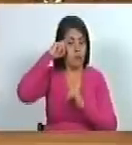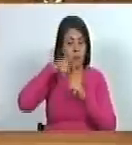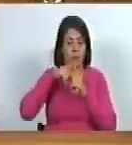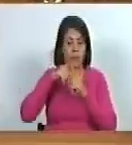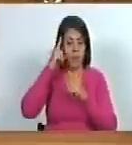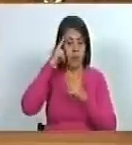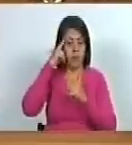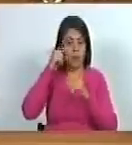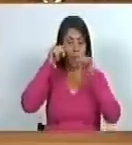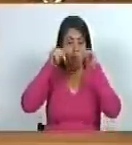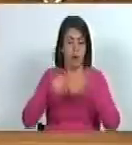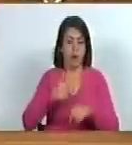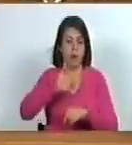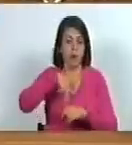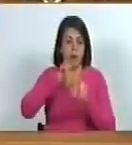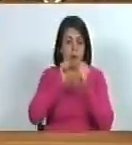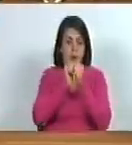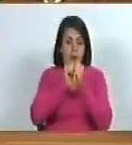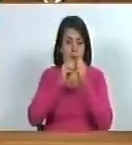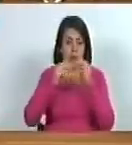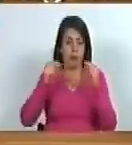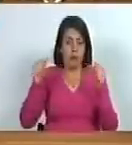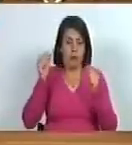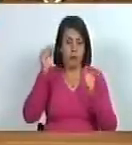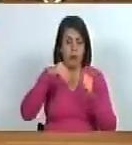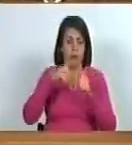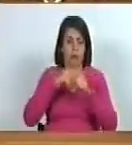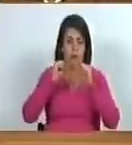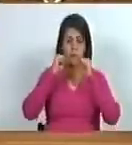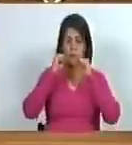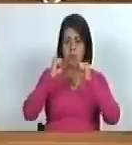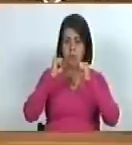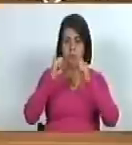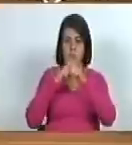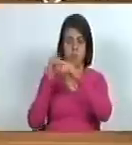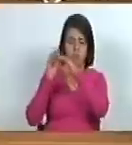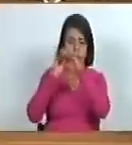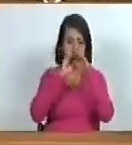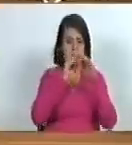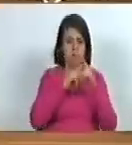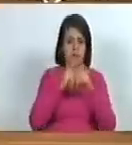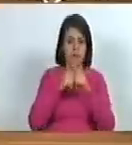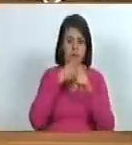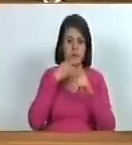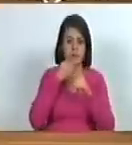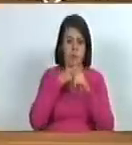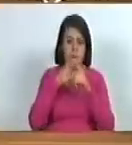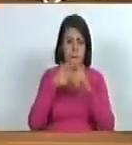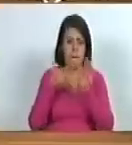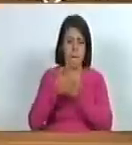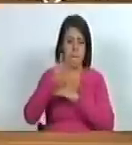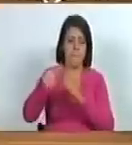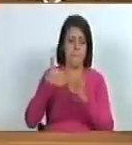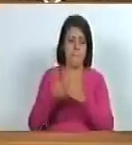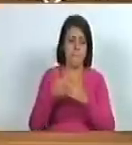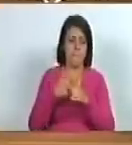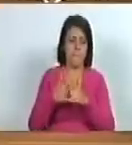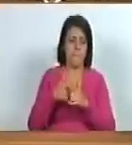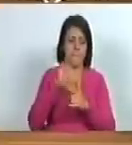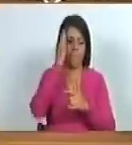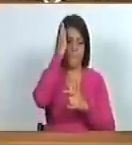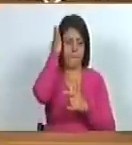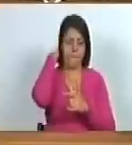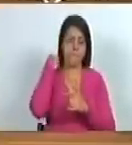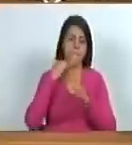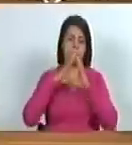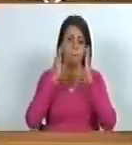hoy nuestro continente es mucho más robusto convoca mucho más a la juventud de todo el mundo pero sobre todo